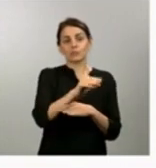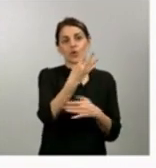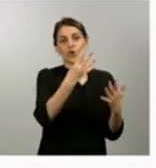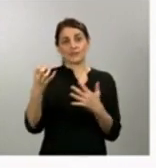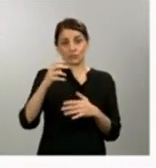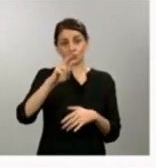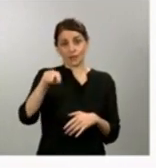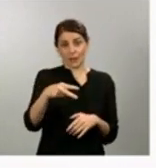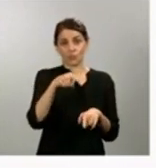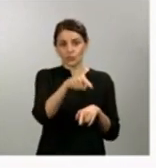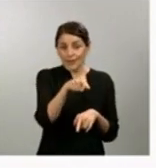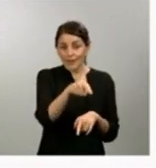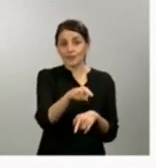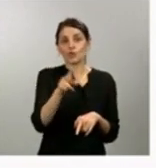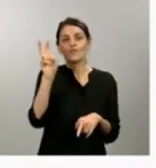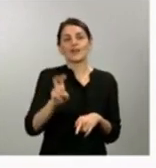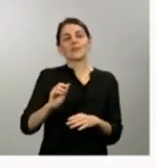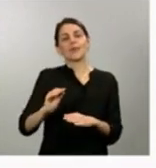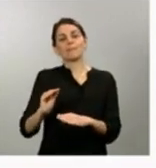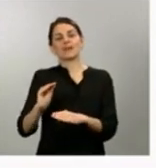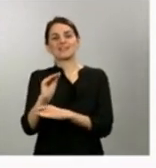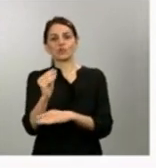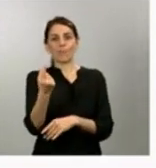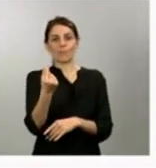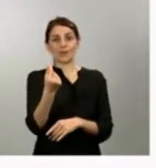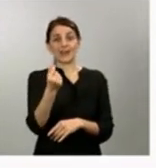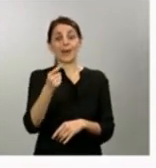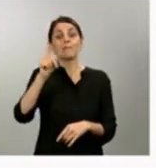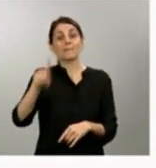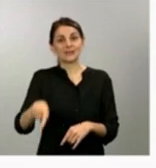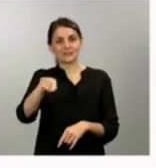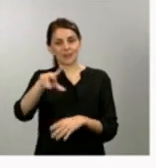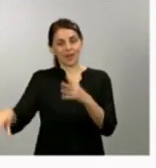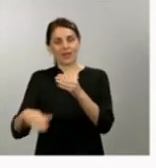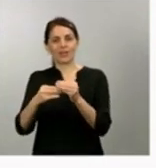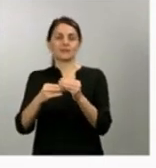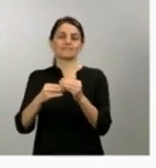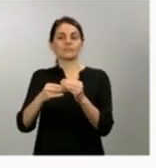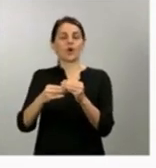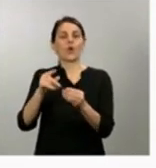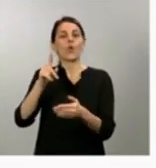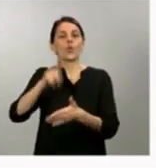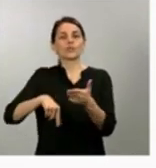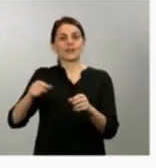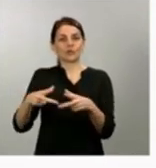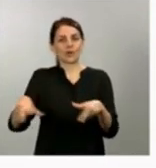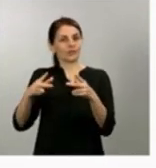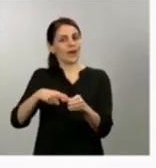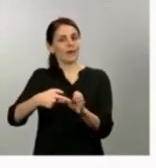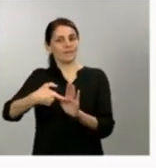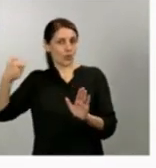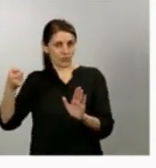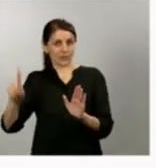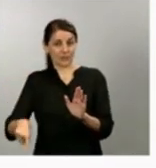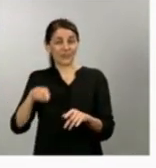monetaria que se le va a entregar más la exoneración de la cuota a la seguridad social. Y además lo estamos haciendo con flexibilidad, es